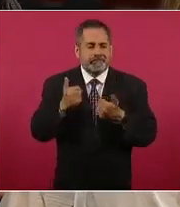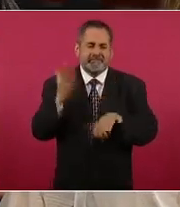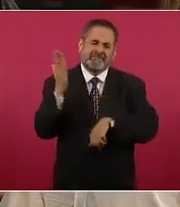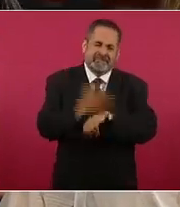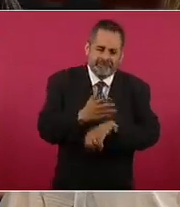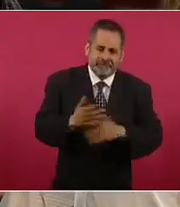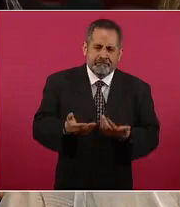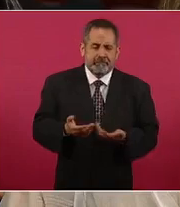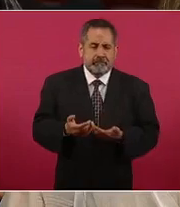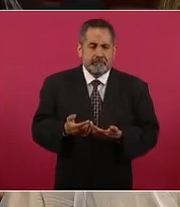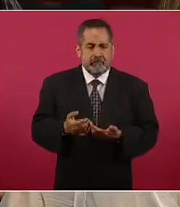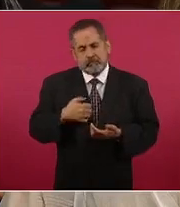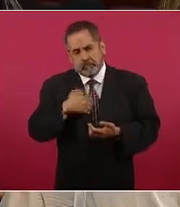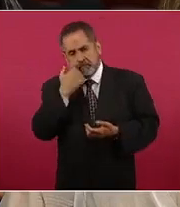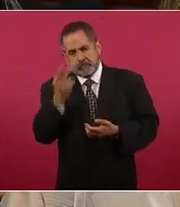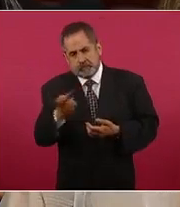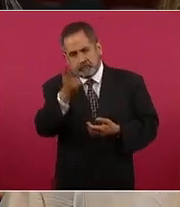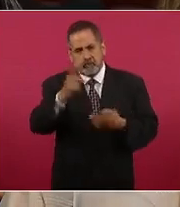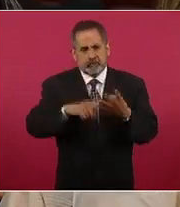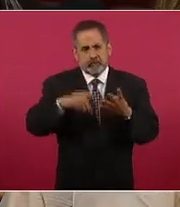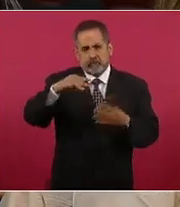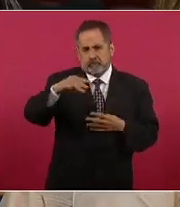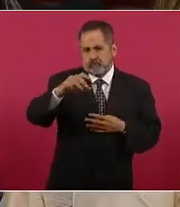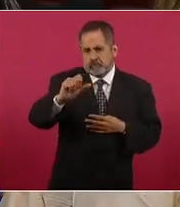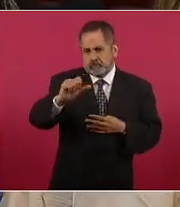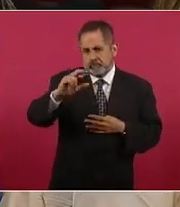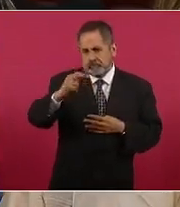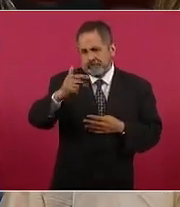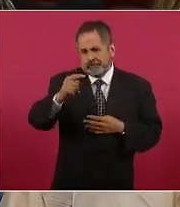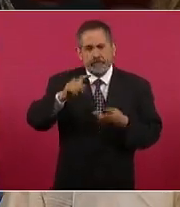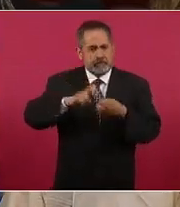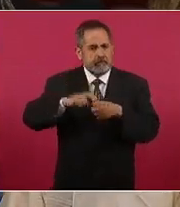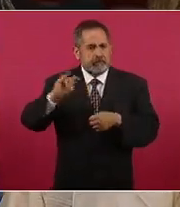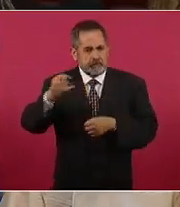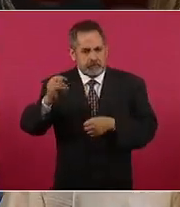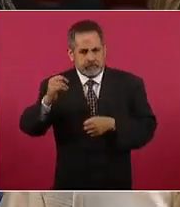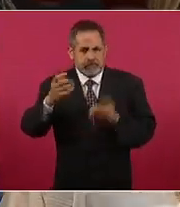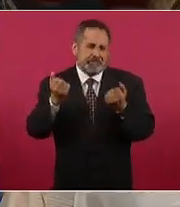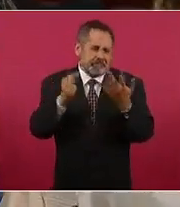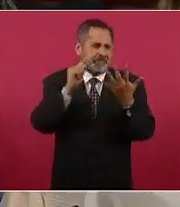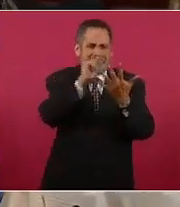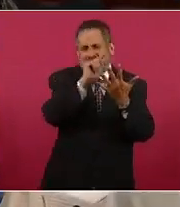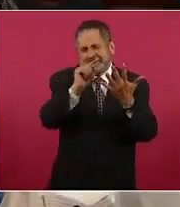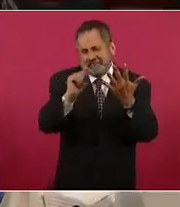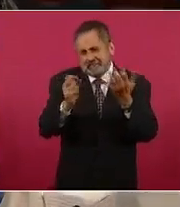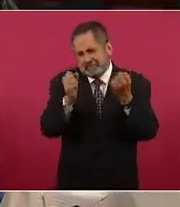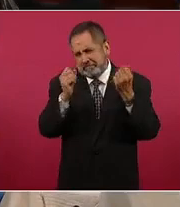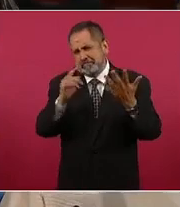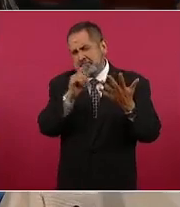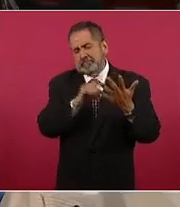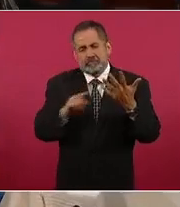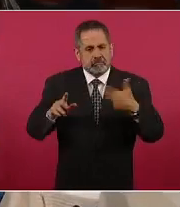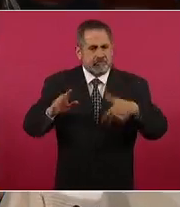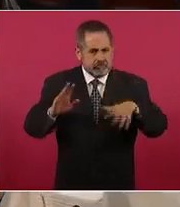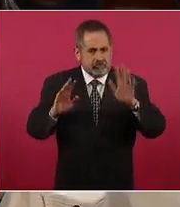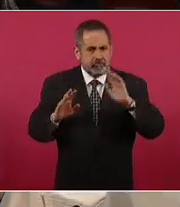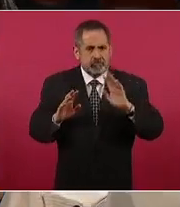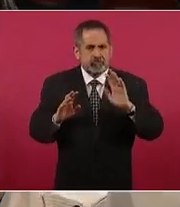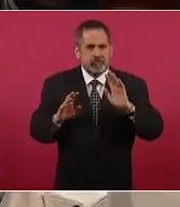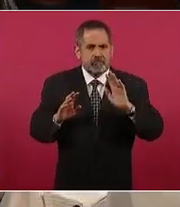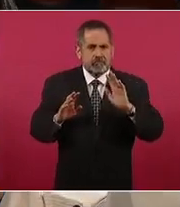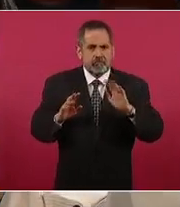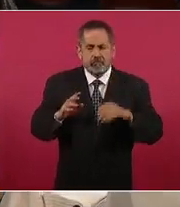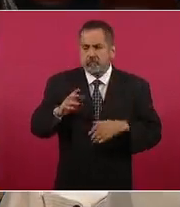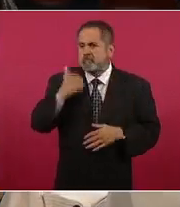preguntarle en el caso de Margarito Ludes los colegas de Tijuana tanto como estos otros periodistas que van solos